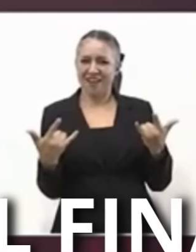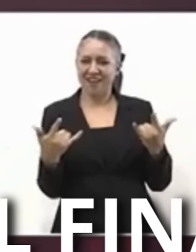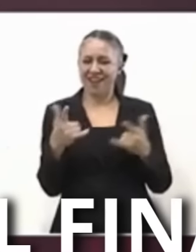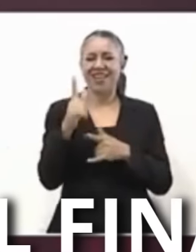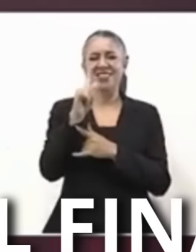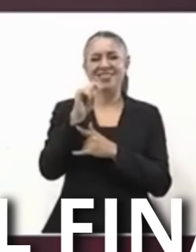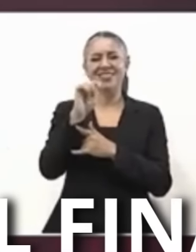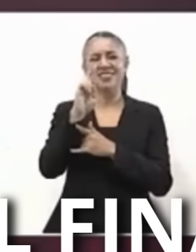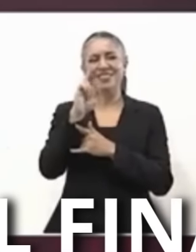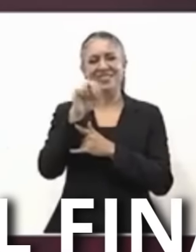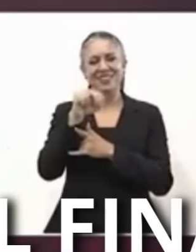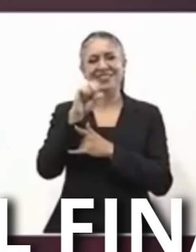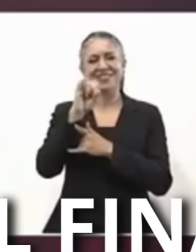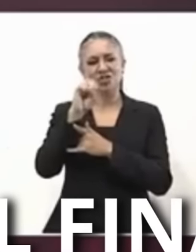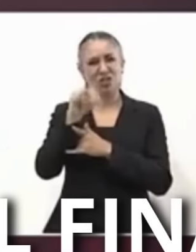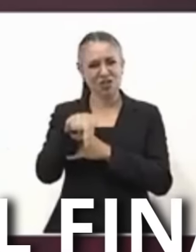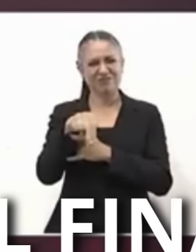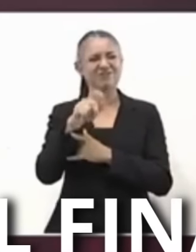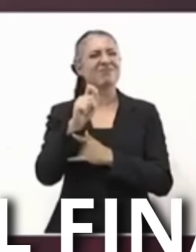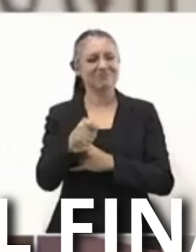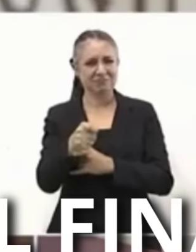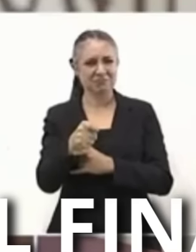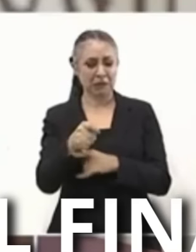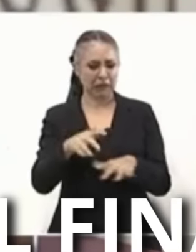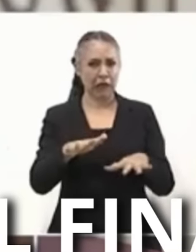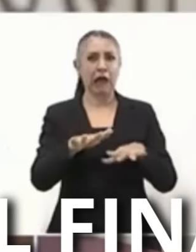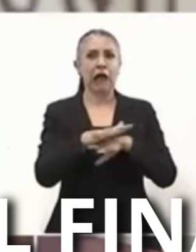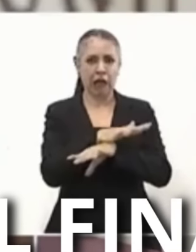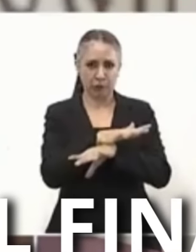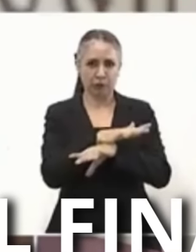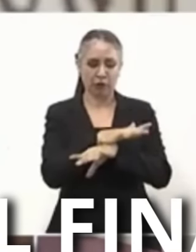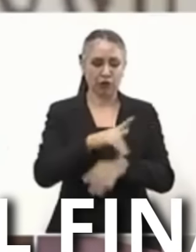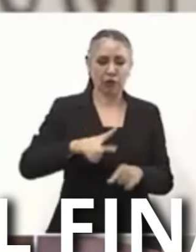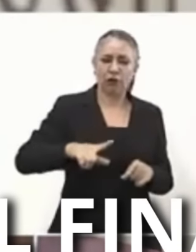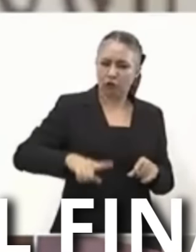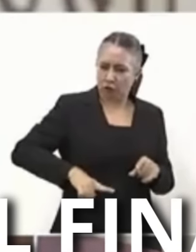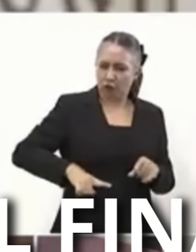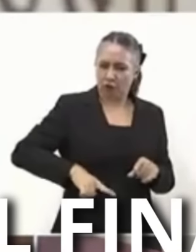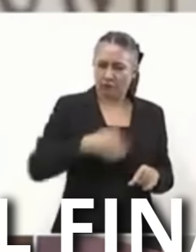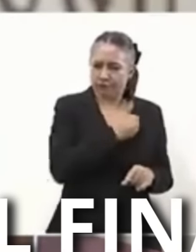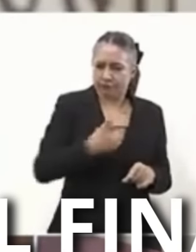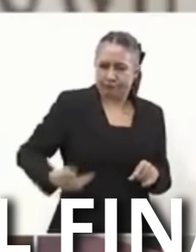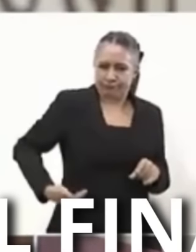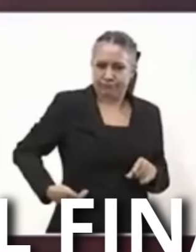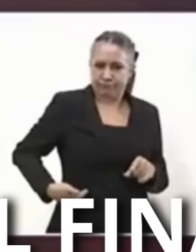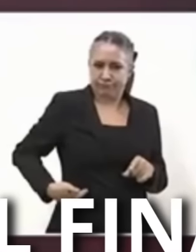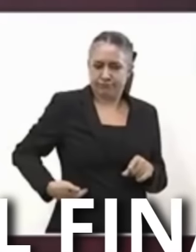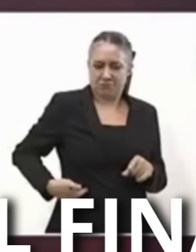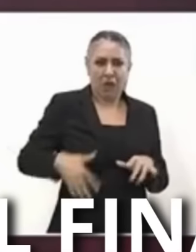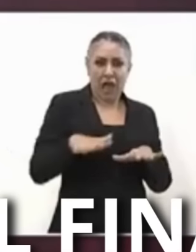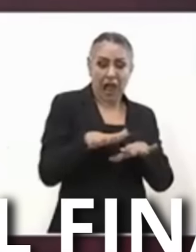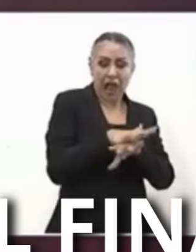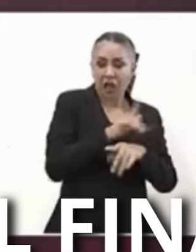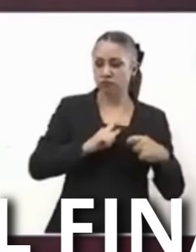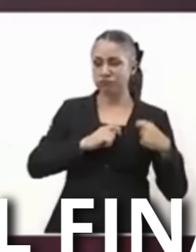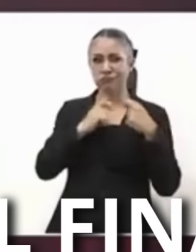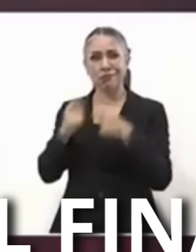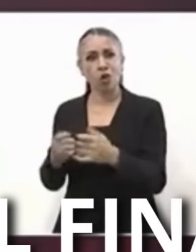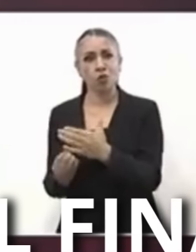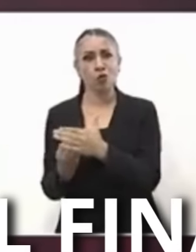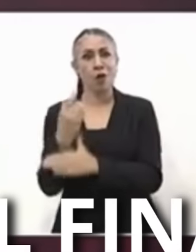Que está terminando El gobierno de un Presidente Inicia un nuevo gobierno